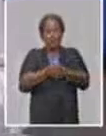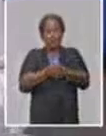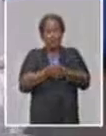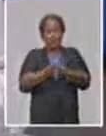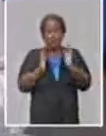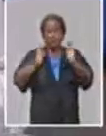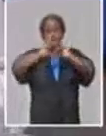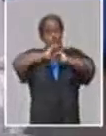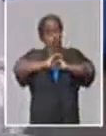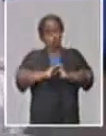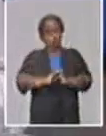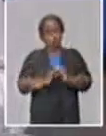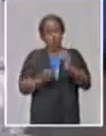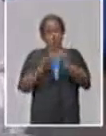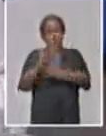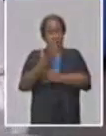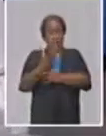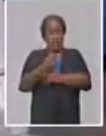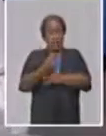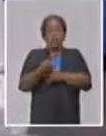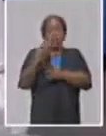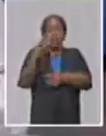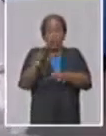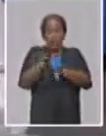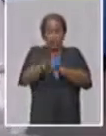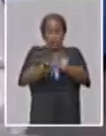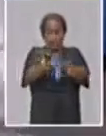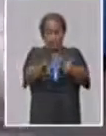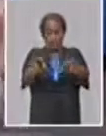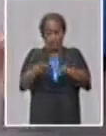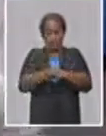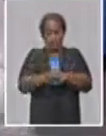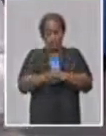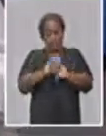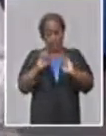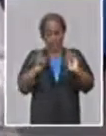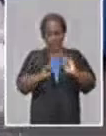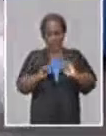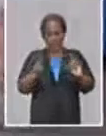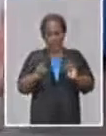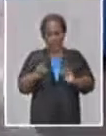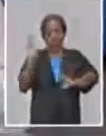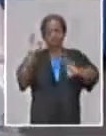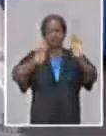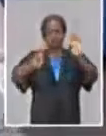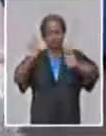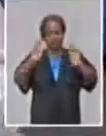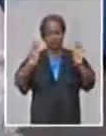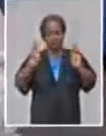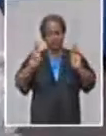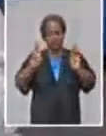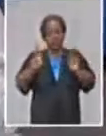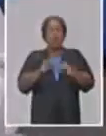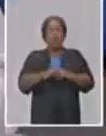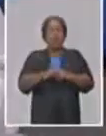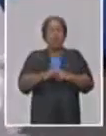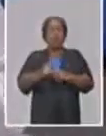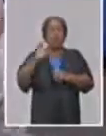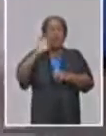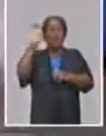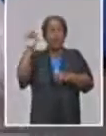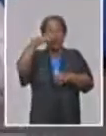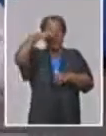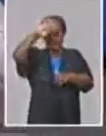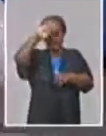No vamos a crear un nuevo banco. Hemos decidido, o conciliado con el Banco Central de Cuba y buscando las potencialidades que tenemos en el país,